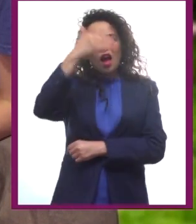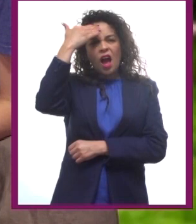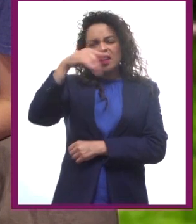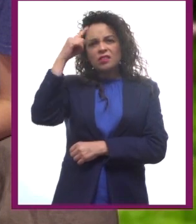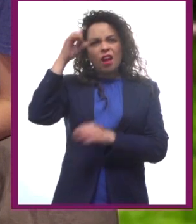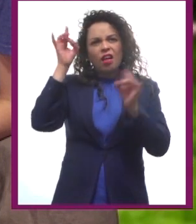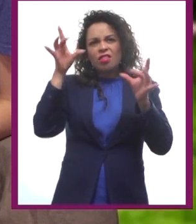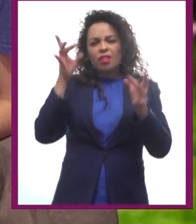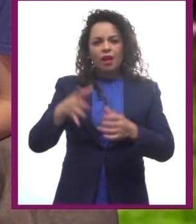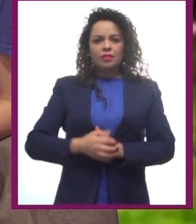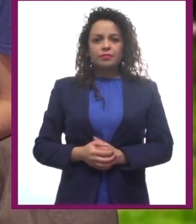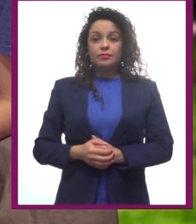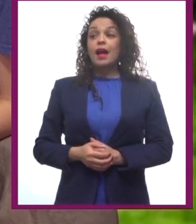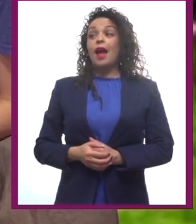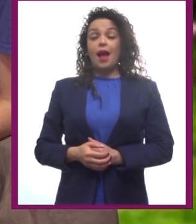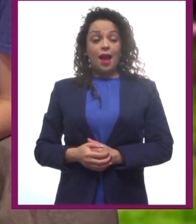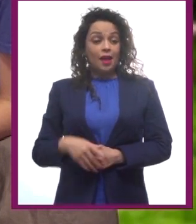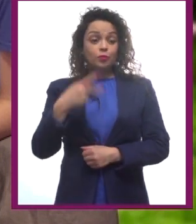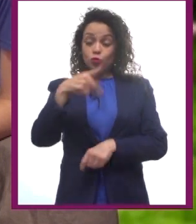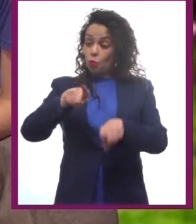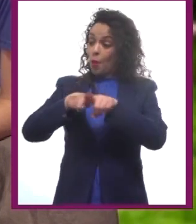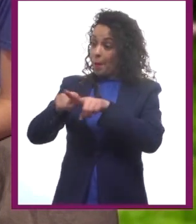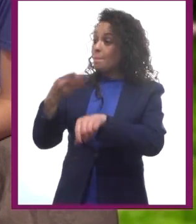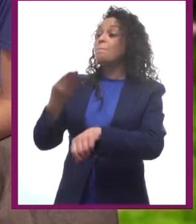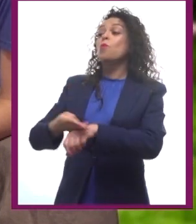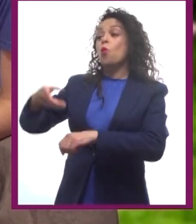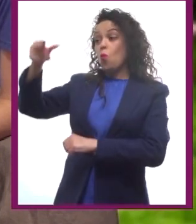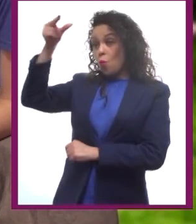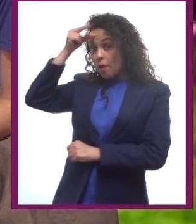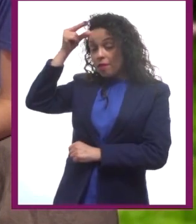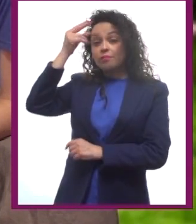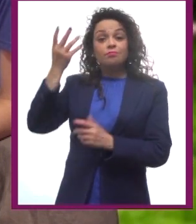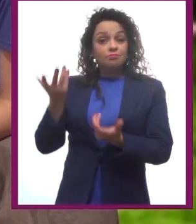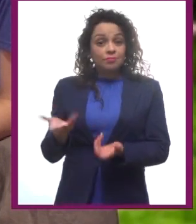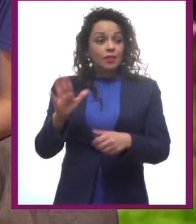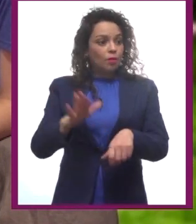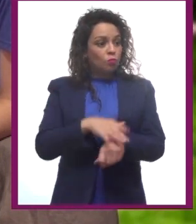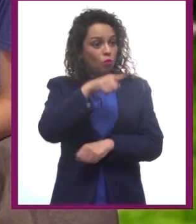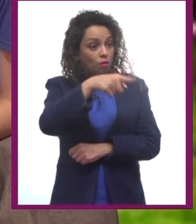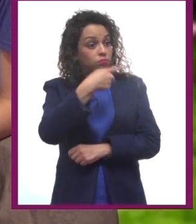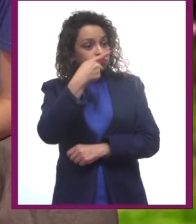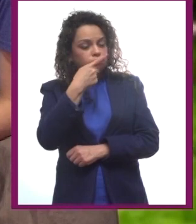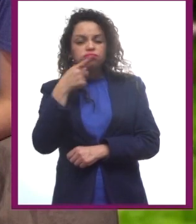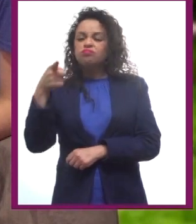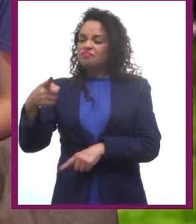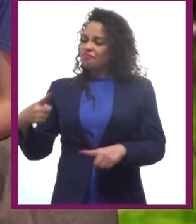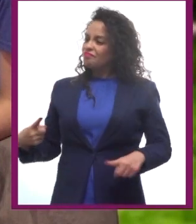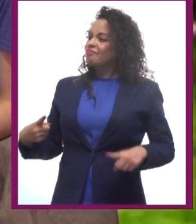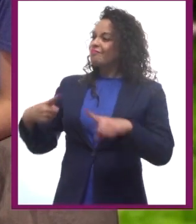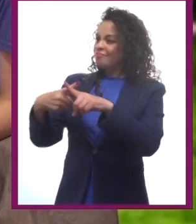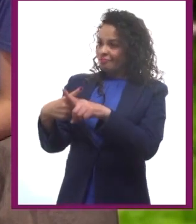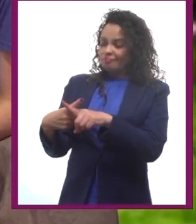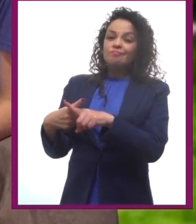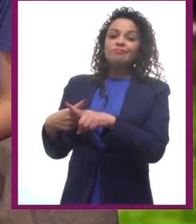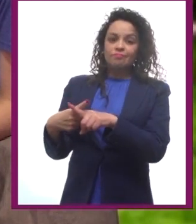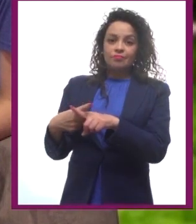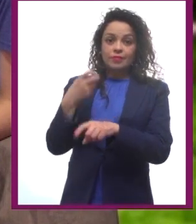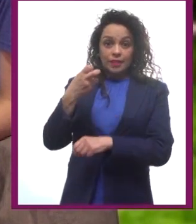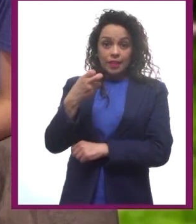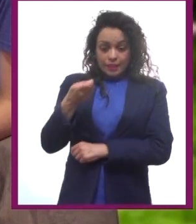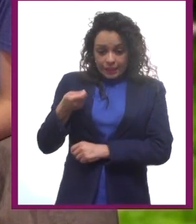hermano es bastante sabio. De algún modo contradijo lo que usted decía. A eso se le llama